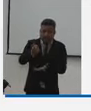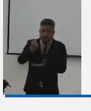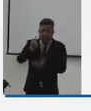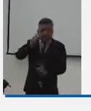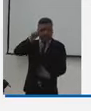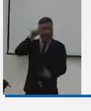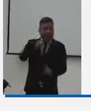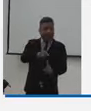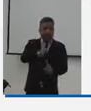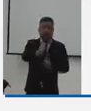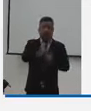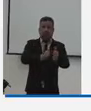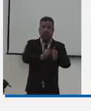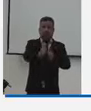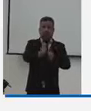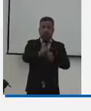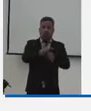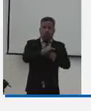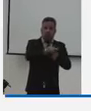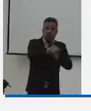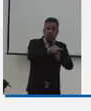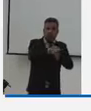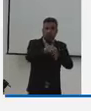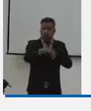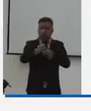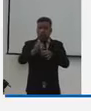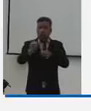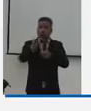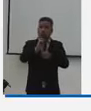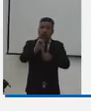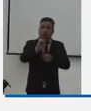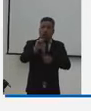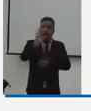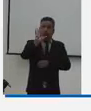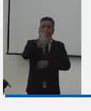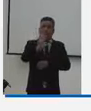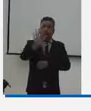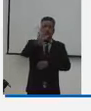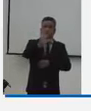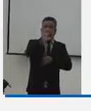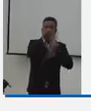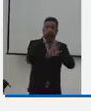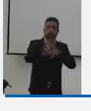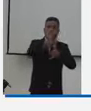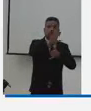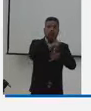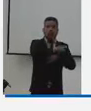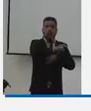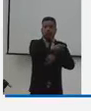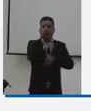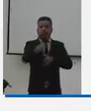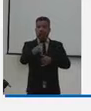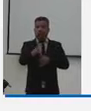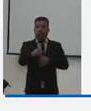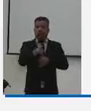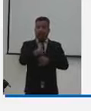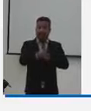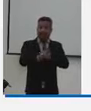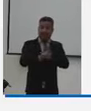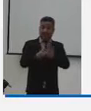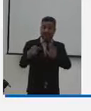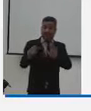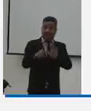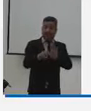deporte en cada uno de los municipios o departamentos donde la creen eso